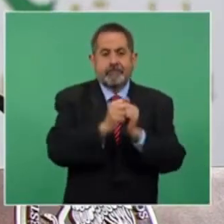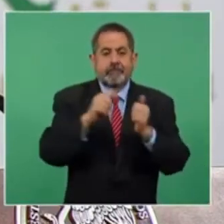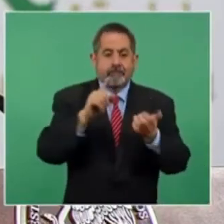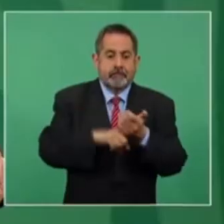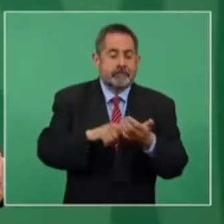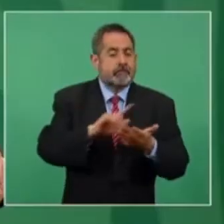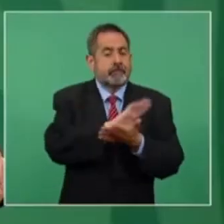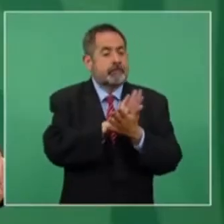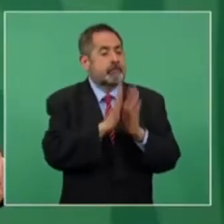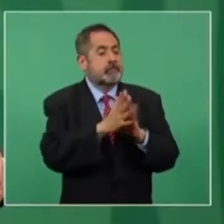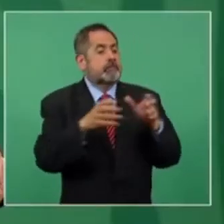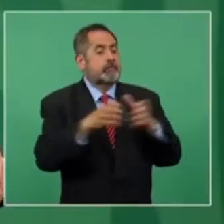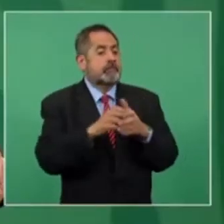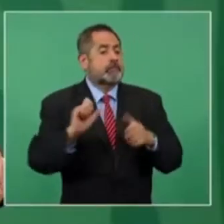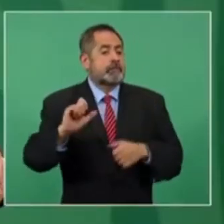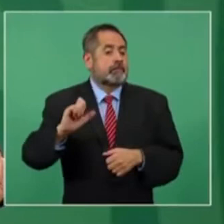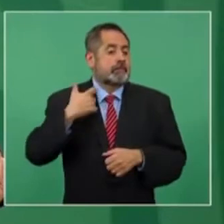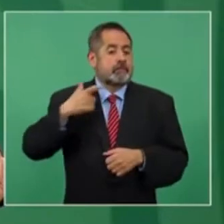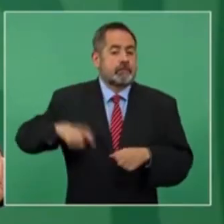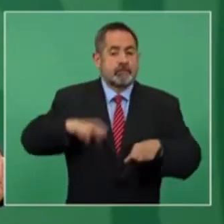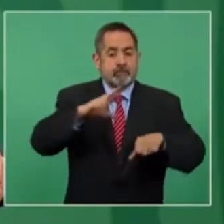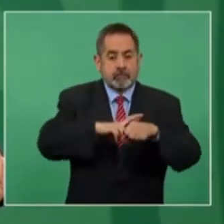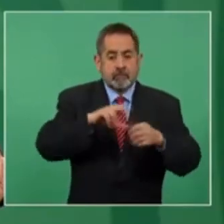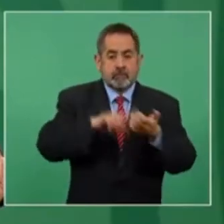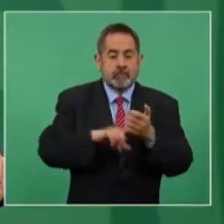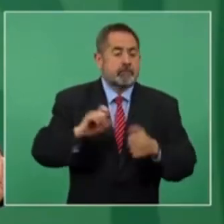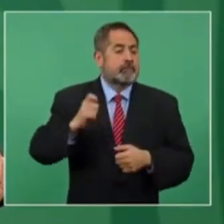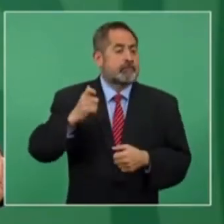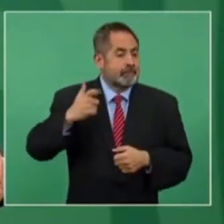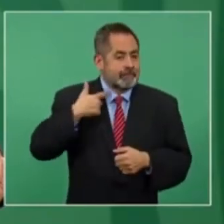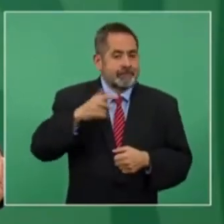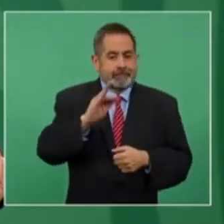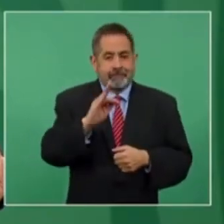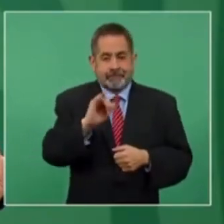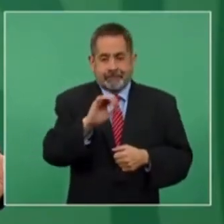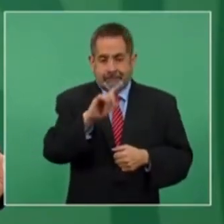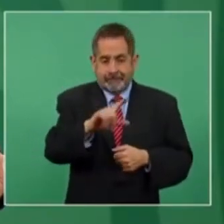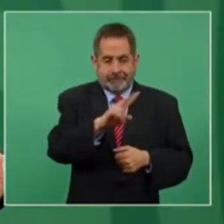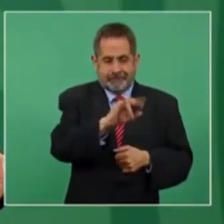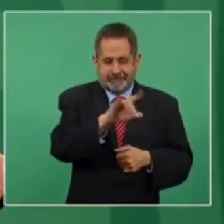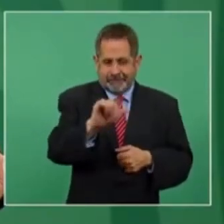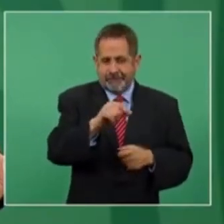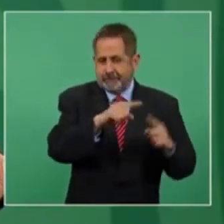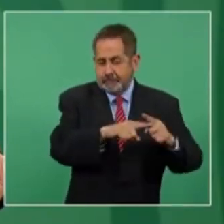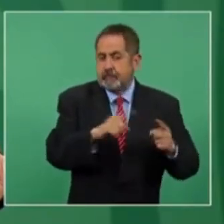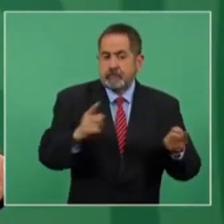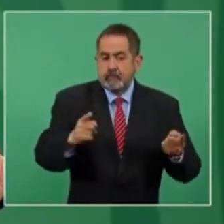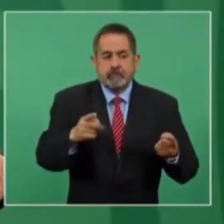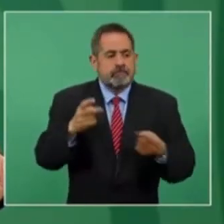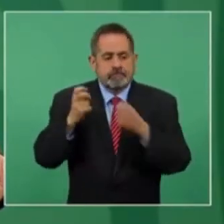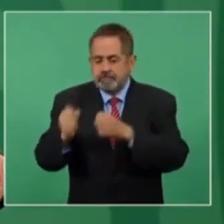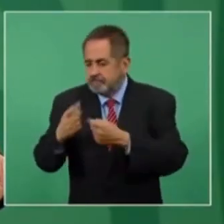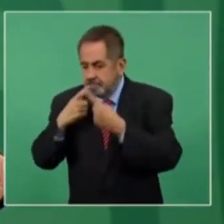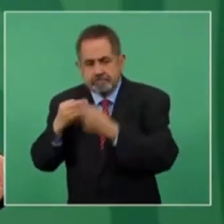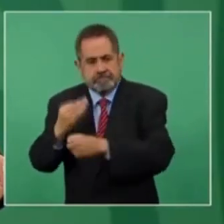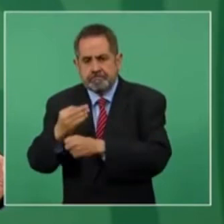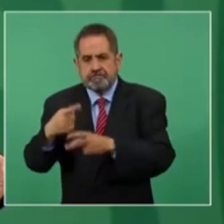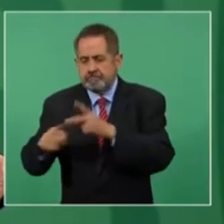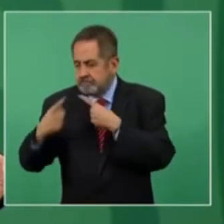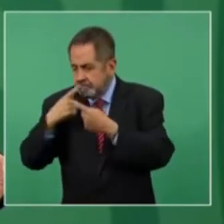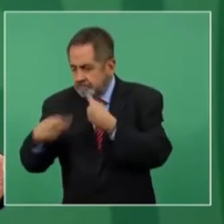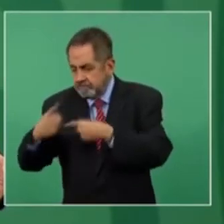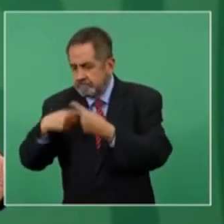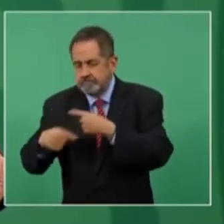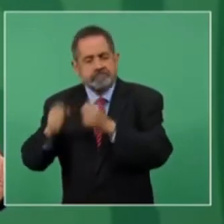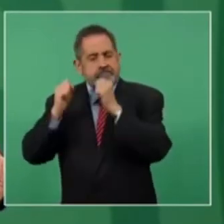actividad delictiva del exgobernador y del exfiscal Beitia. Y en este ejercicio con toda seguridad vamos a